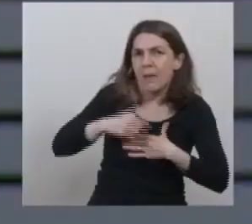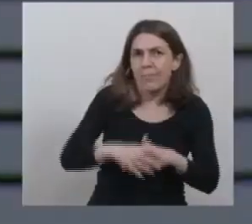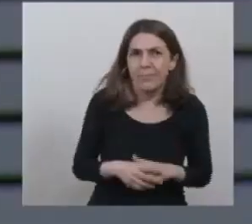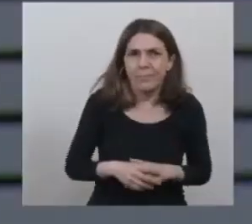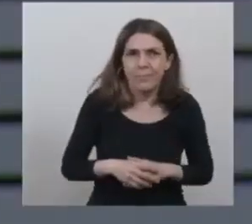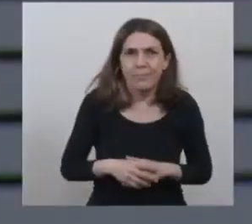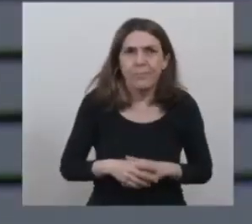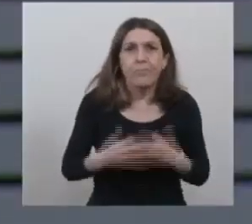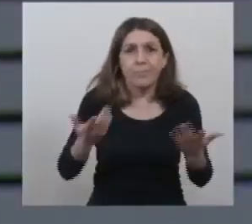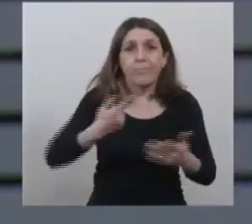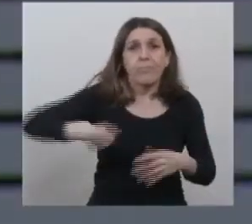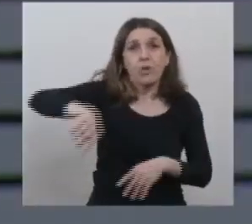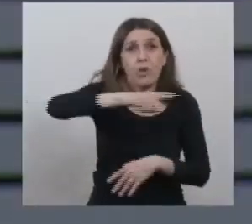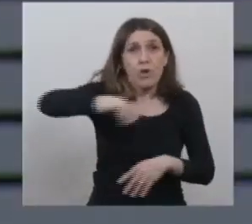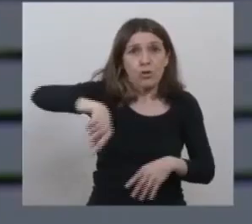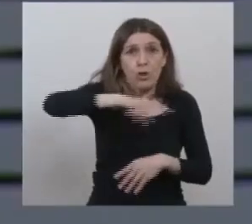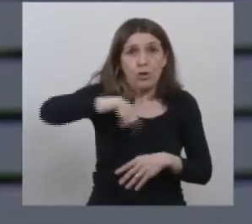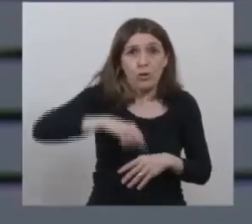nosotros